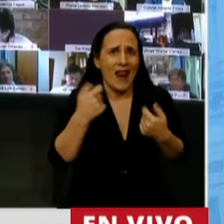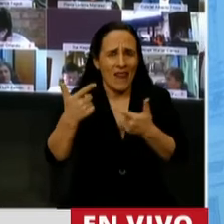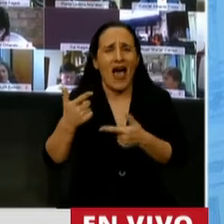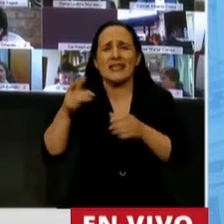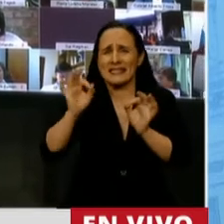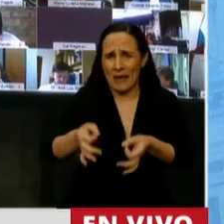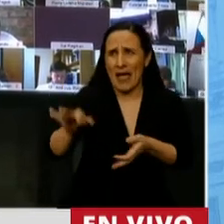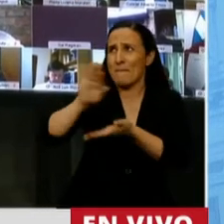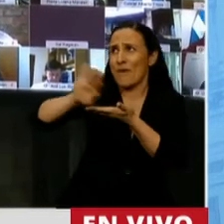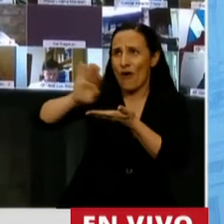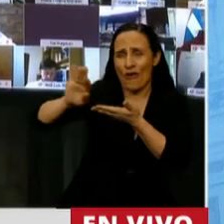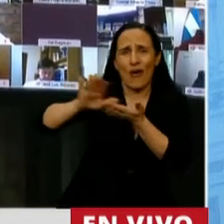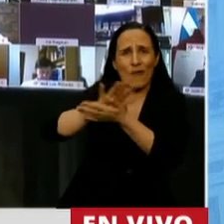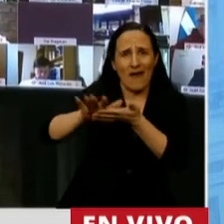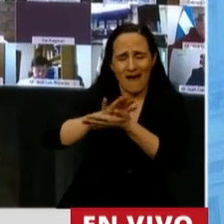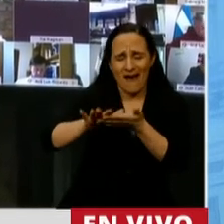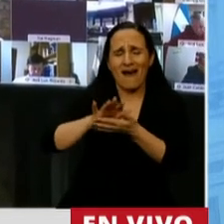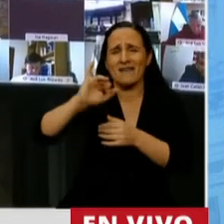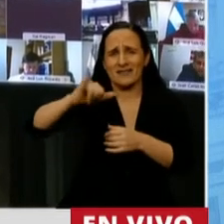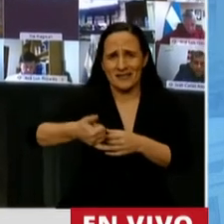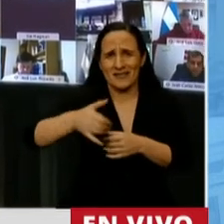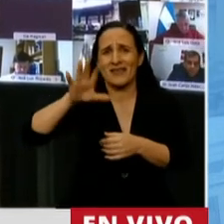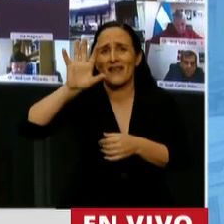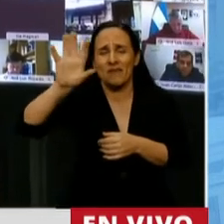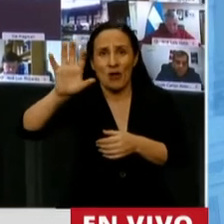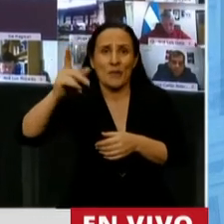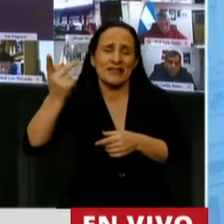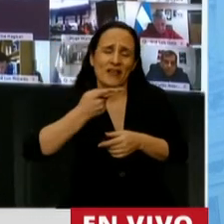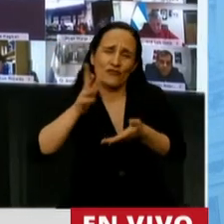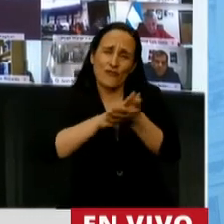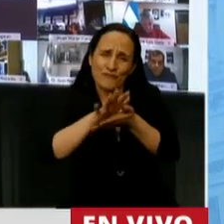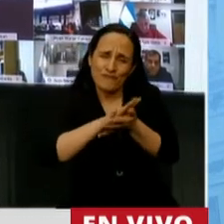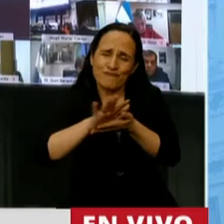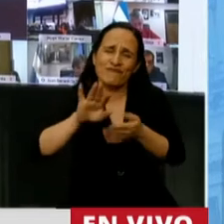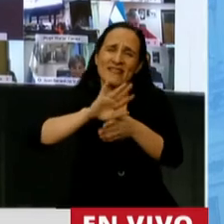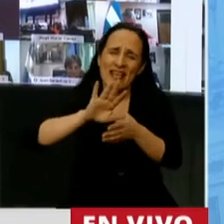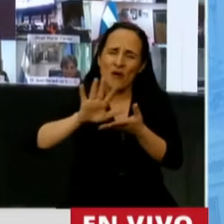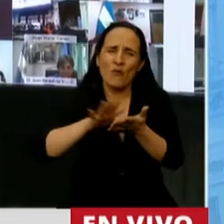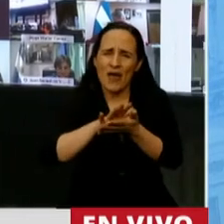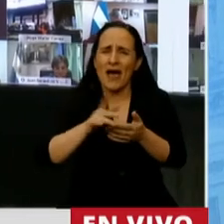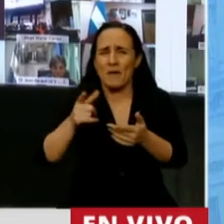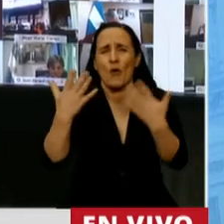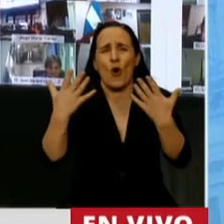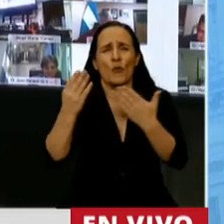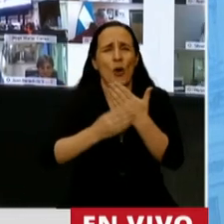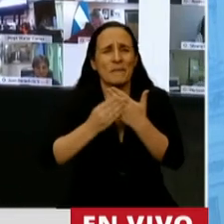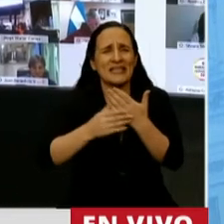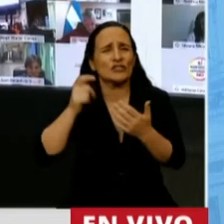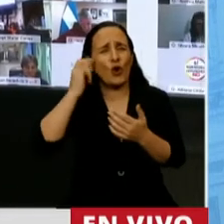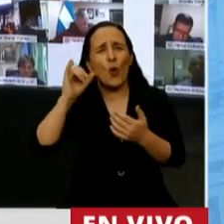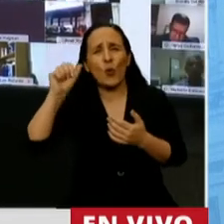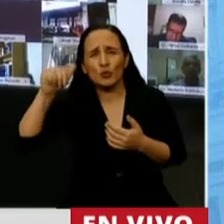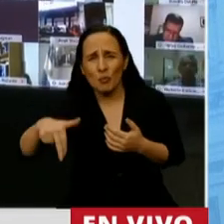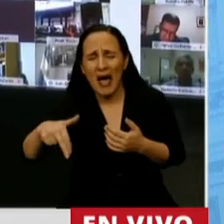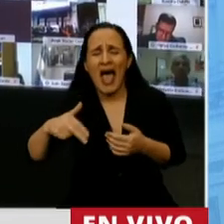de la deuda que apoyamos nosotros como provincia, de una negociación buena, obviamente que hizo el ministro Guzmán y el